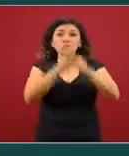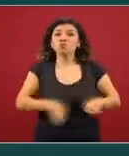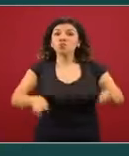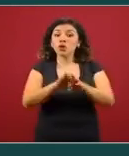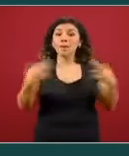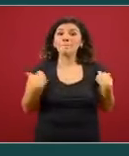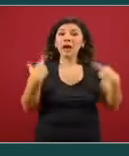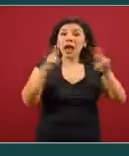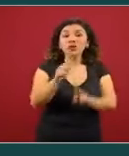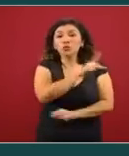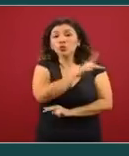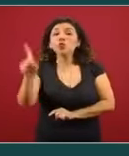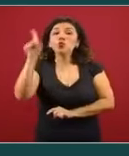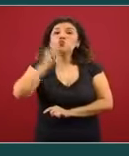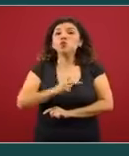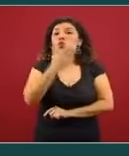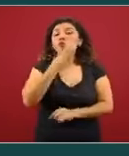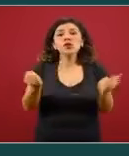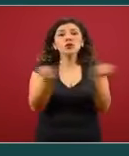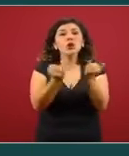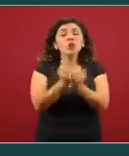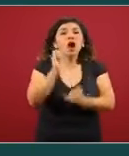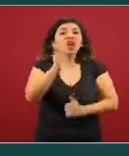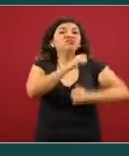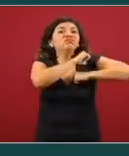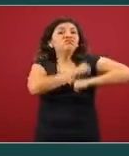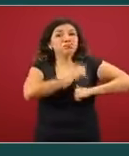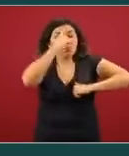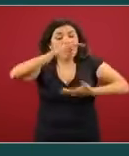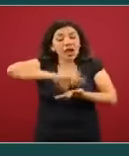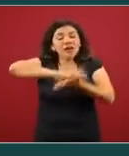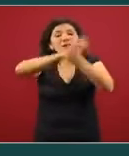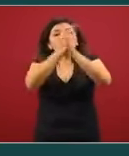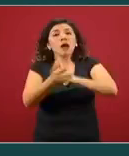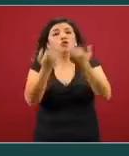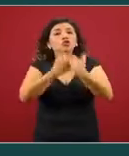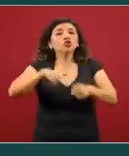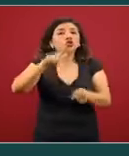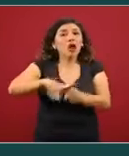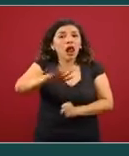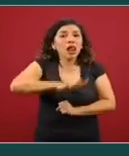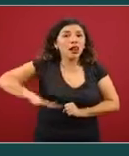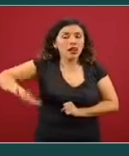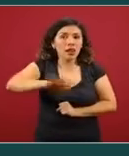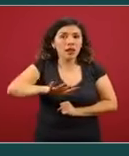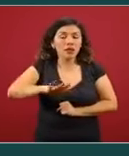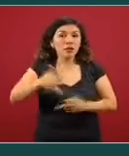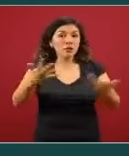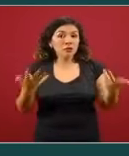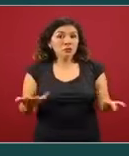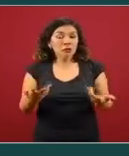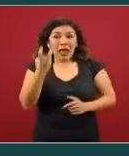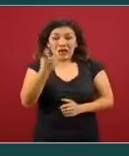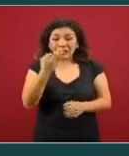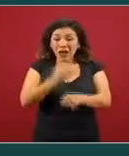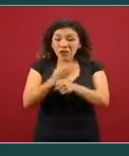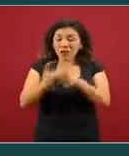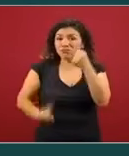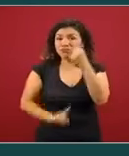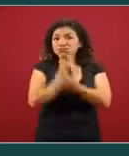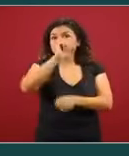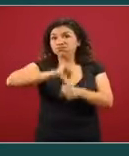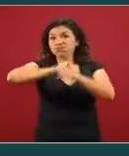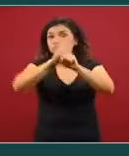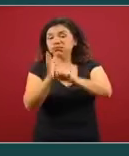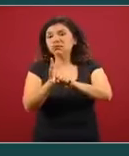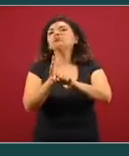maestras, a los maestros como agentes de transformación social. Y en esta pandemia, pues